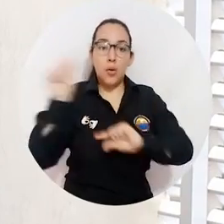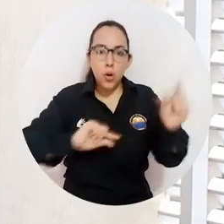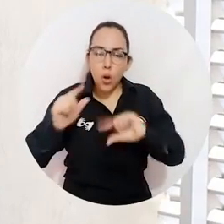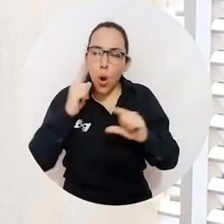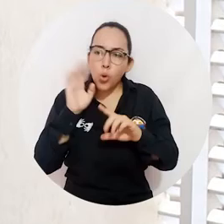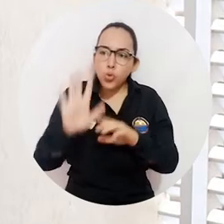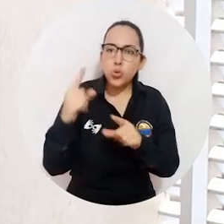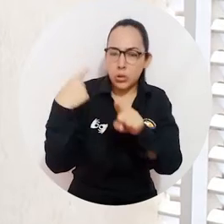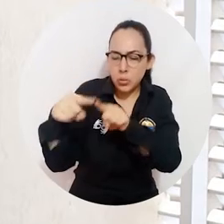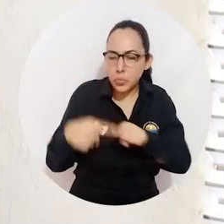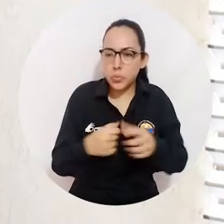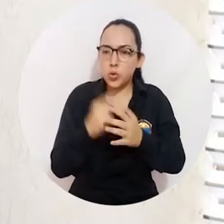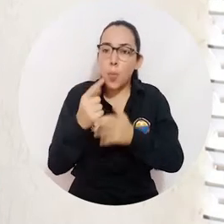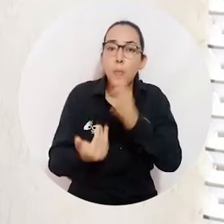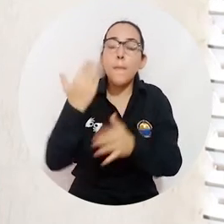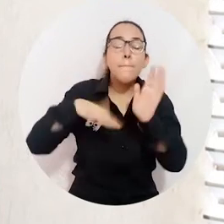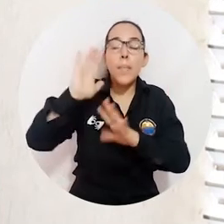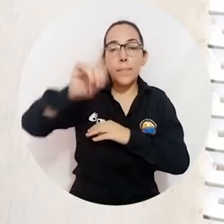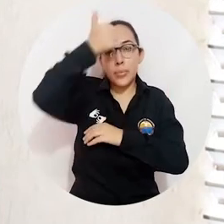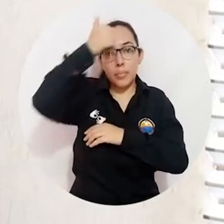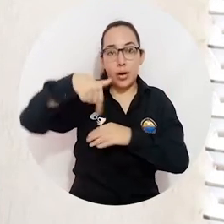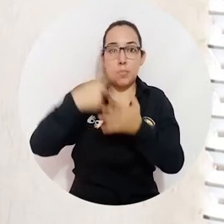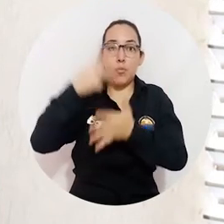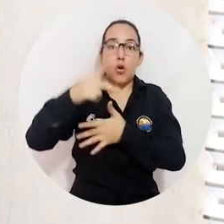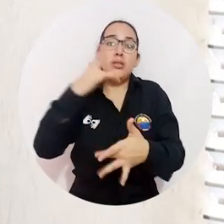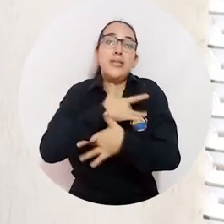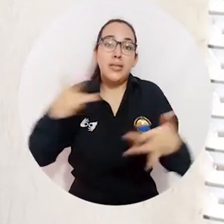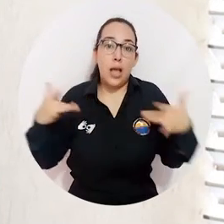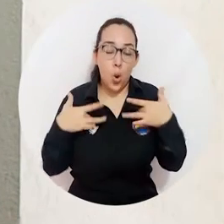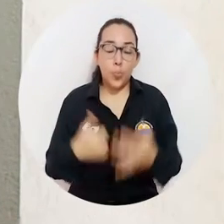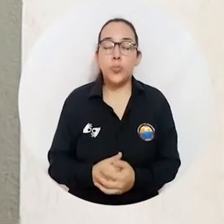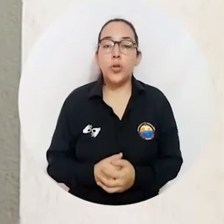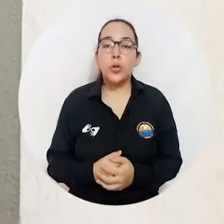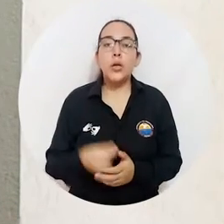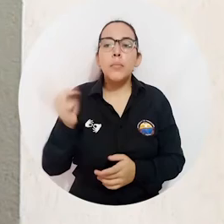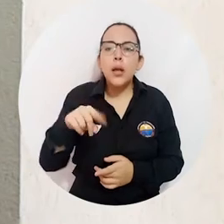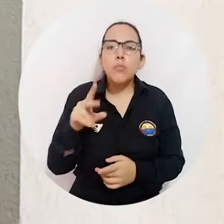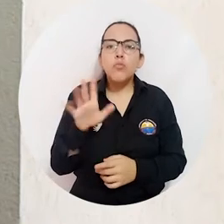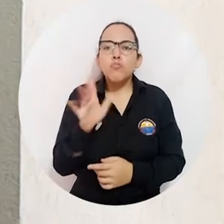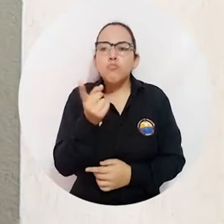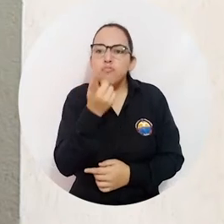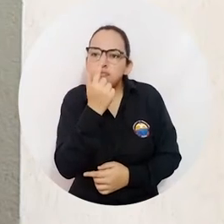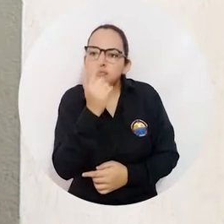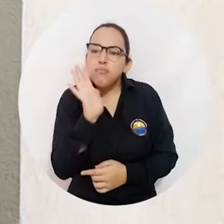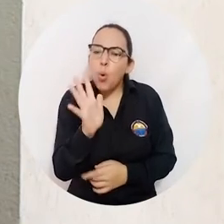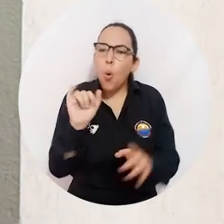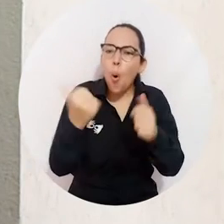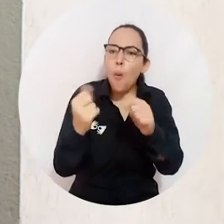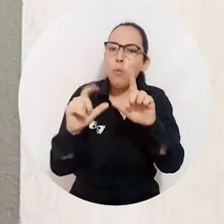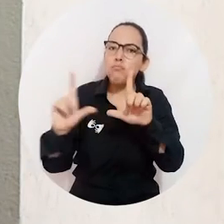de Neurociencia Cognitiva y Psicobiología, que es uno de los productos principales de nuestro proyecto en salud mental y también ser una exploración